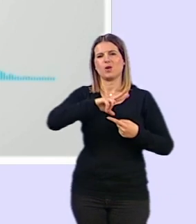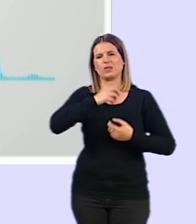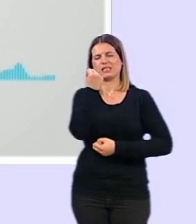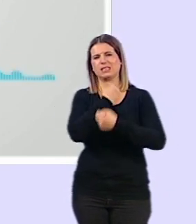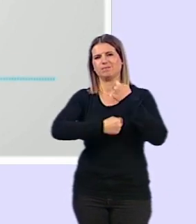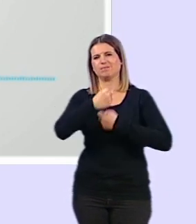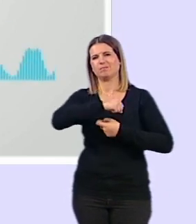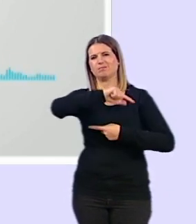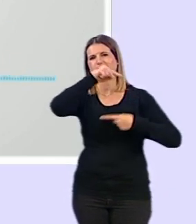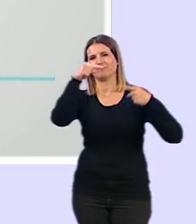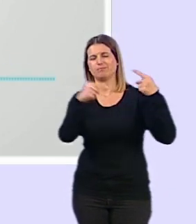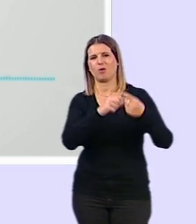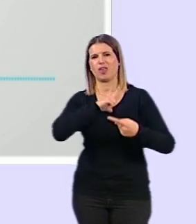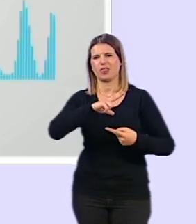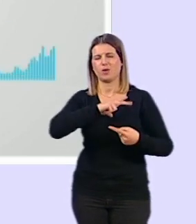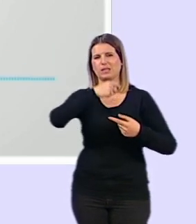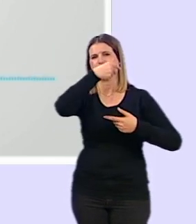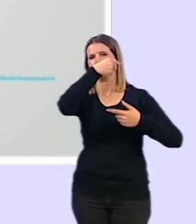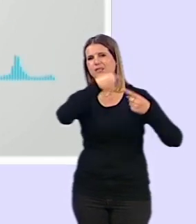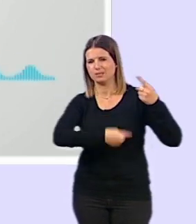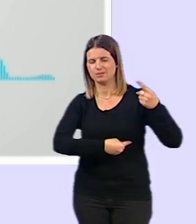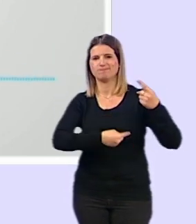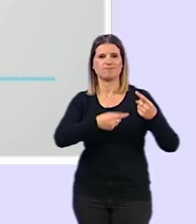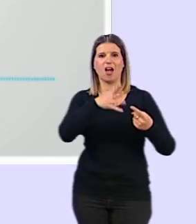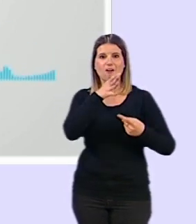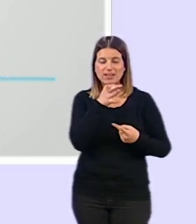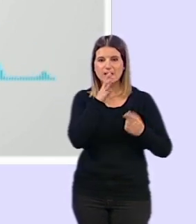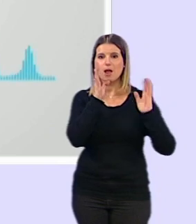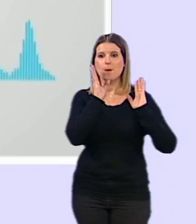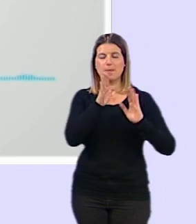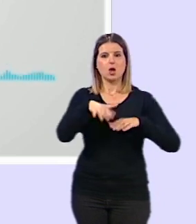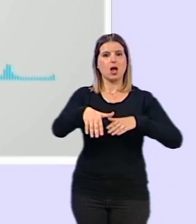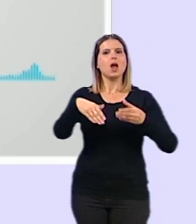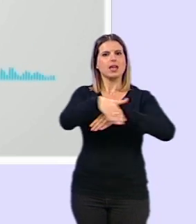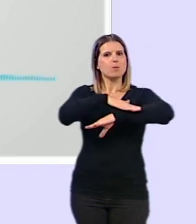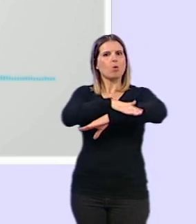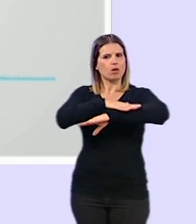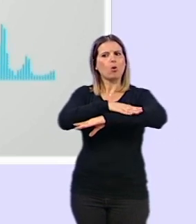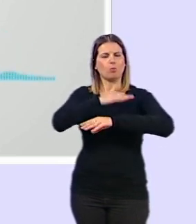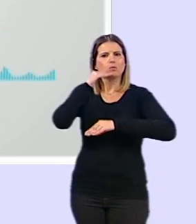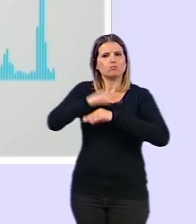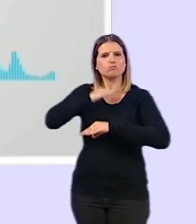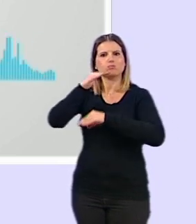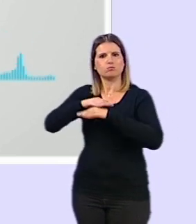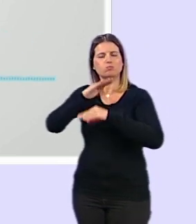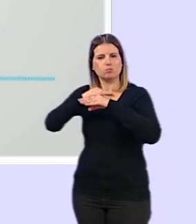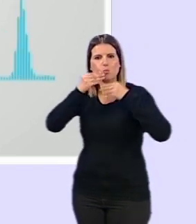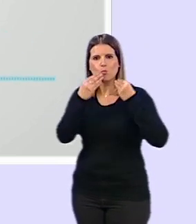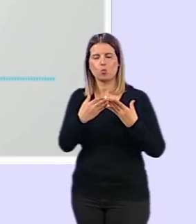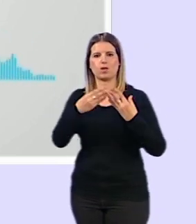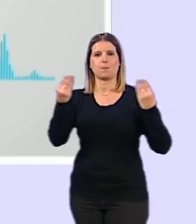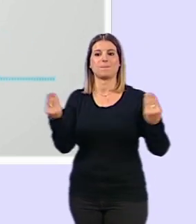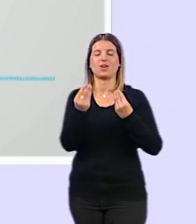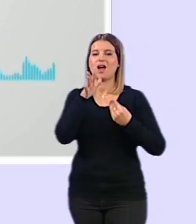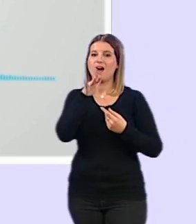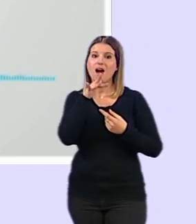muy grande y unos datos económicos muy malos, pero que sin embargo el equipo de Gobierno sí está haciendo bien sus deberes y mejorándolos, pero